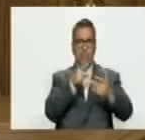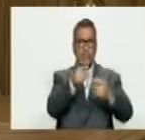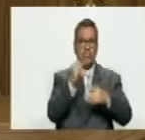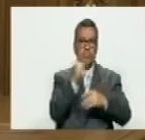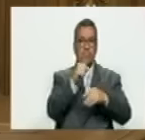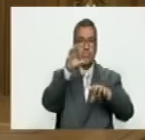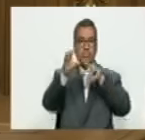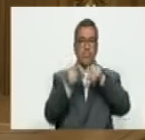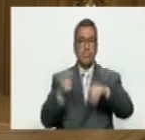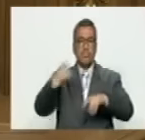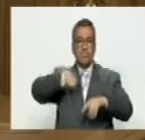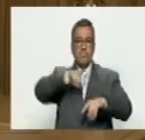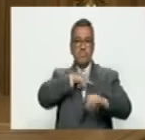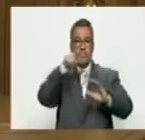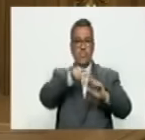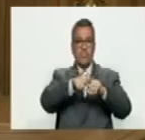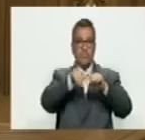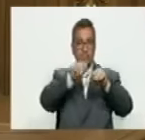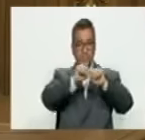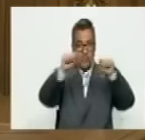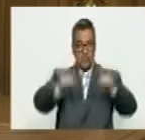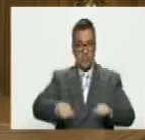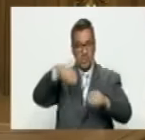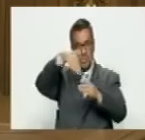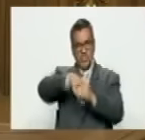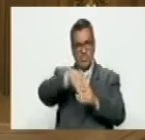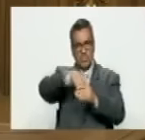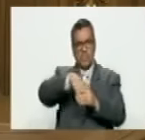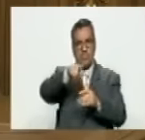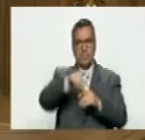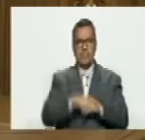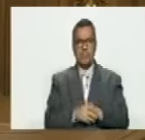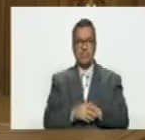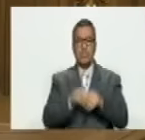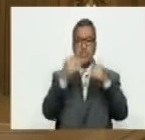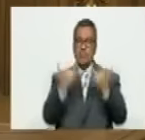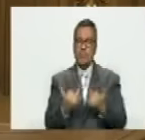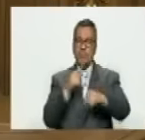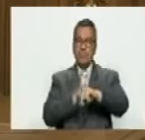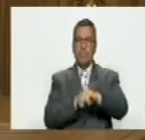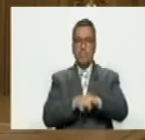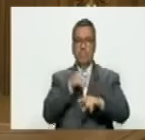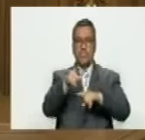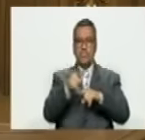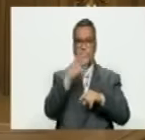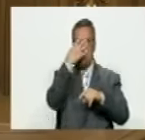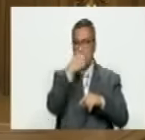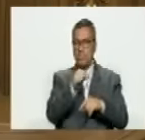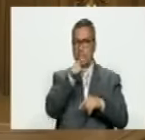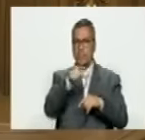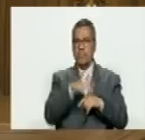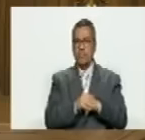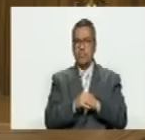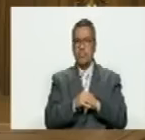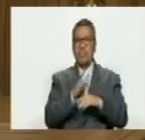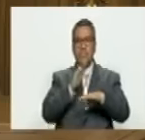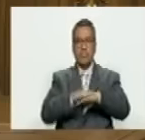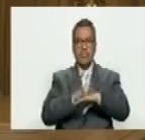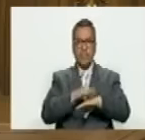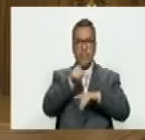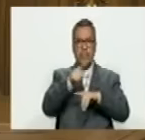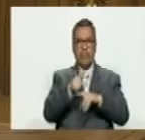de estado que penetró nuestro sistema electoral y hasta ahora lo que se entiende que ocurrió